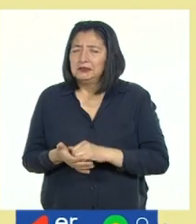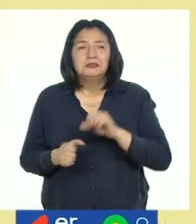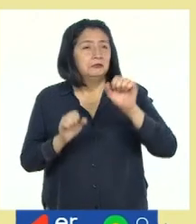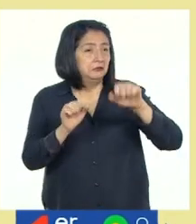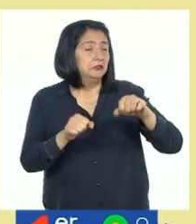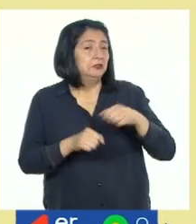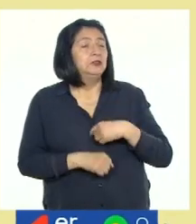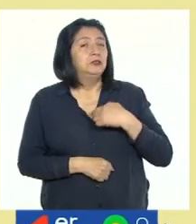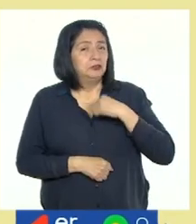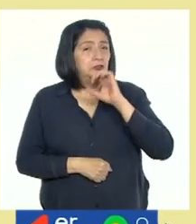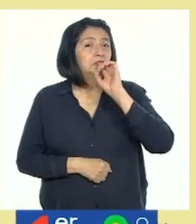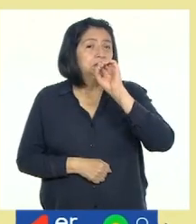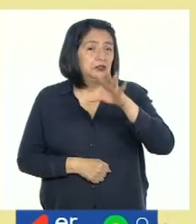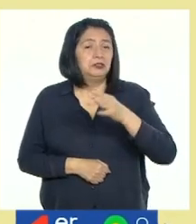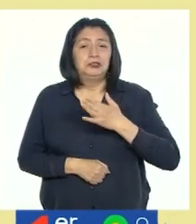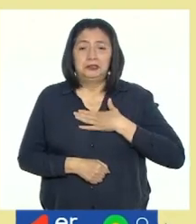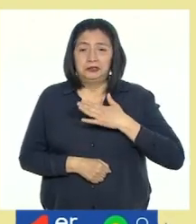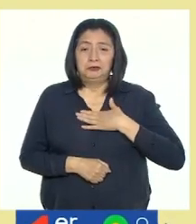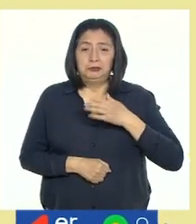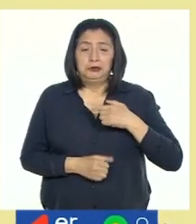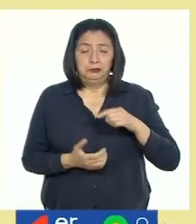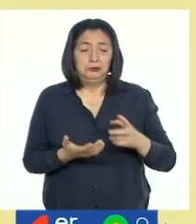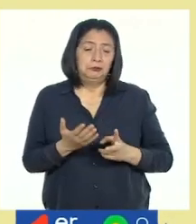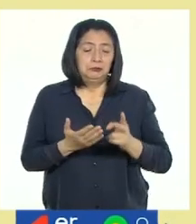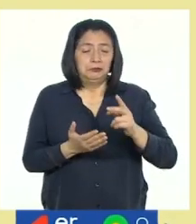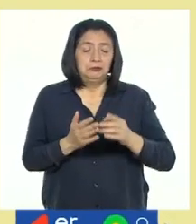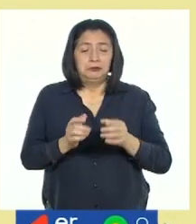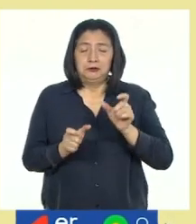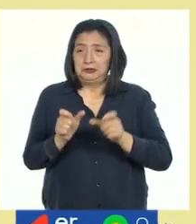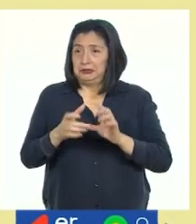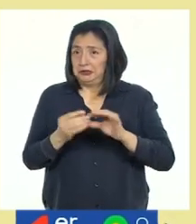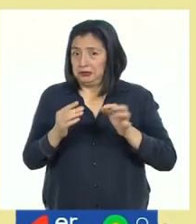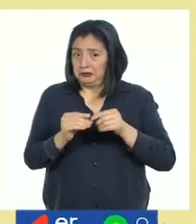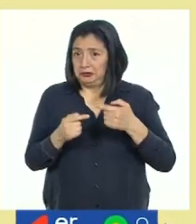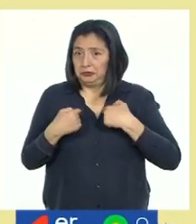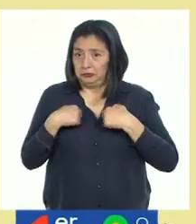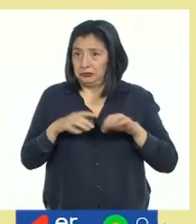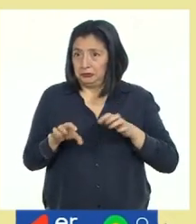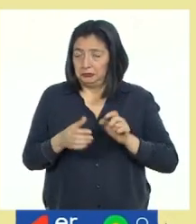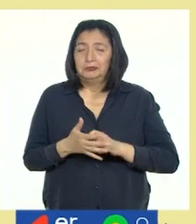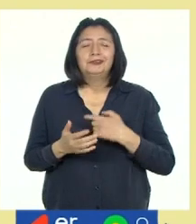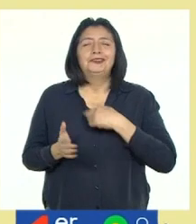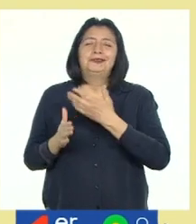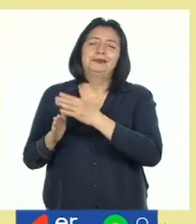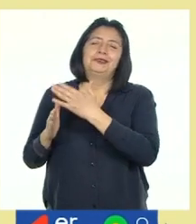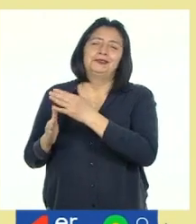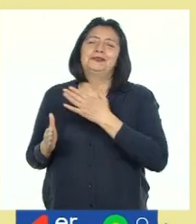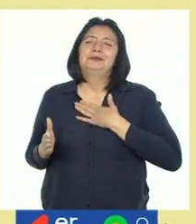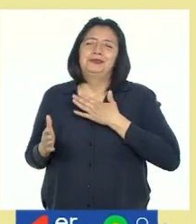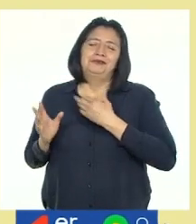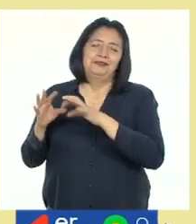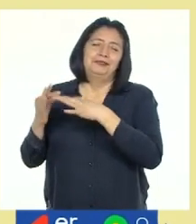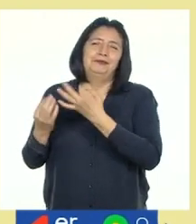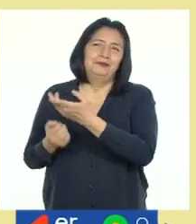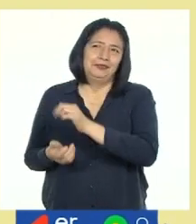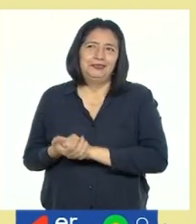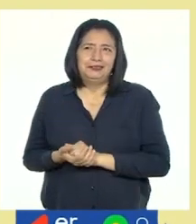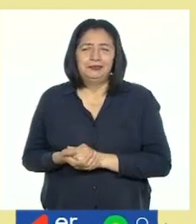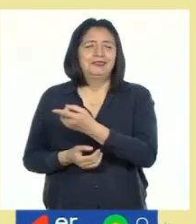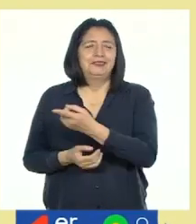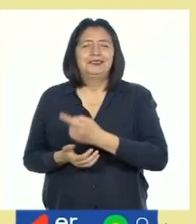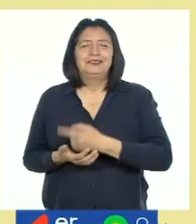Sí. Mencioné que mi actividad y las historias que hago las comparto con mi familia